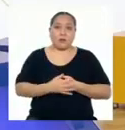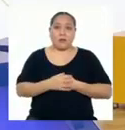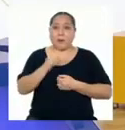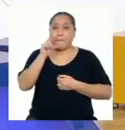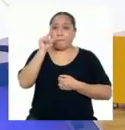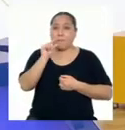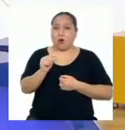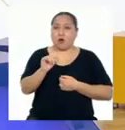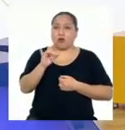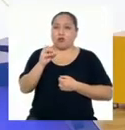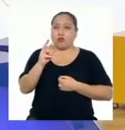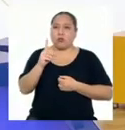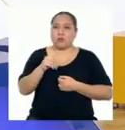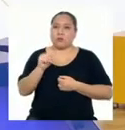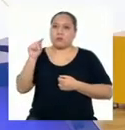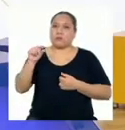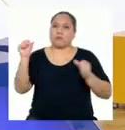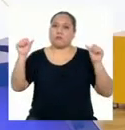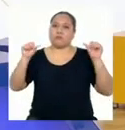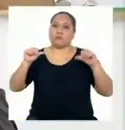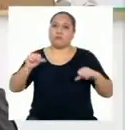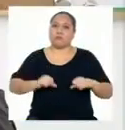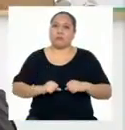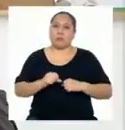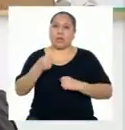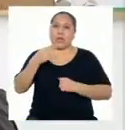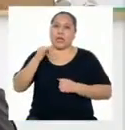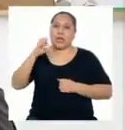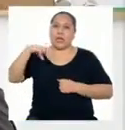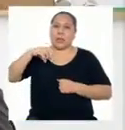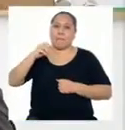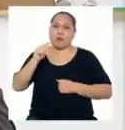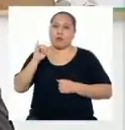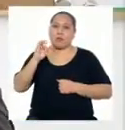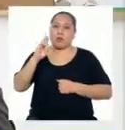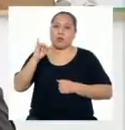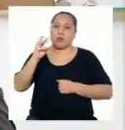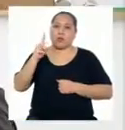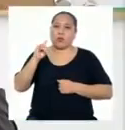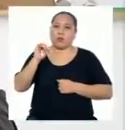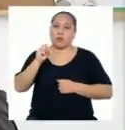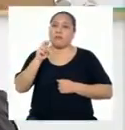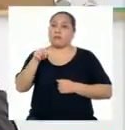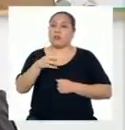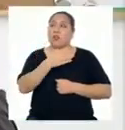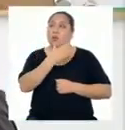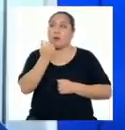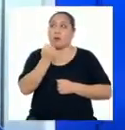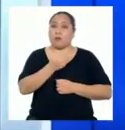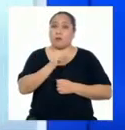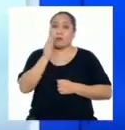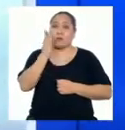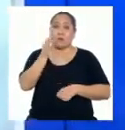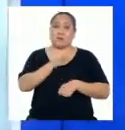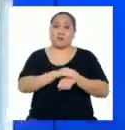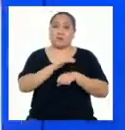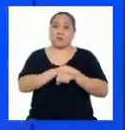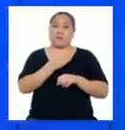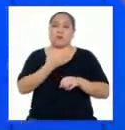deficiencia de yodo, pueden agravar el hipotiroidismo. Por eso, lo mejor que podemos hacer es prevenir.